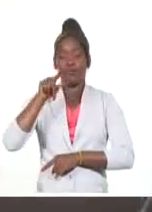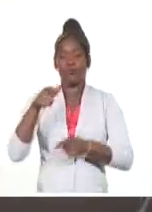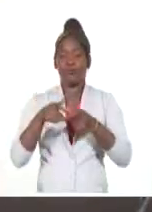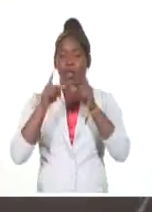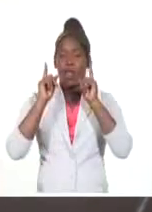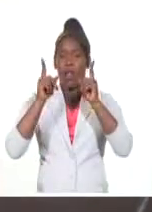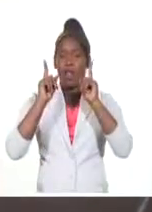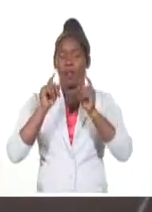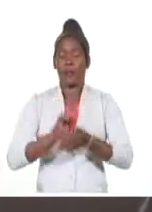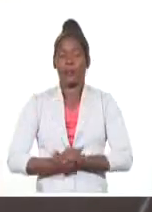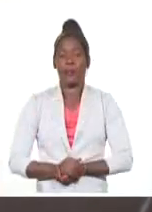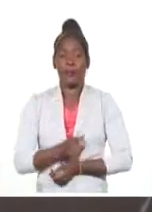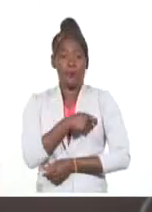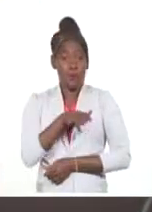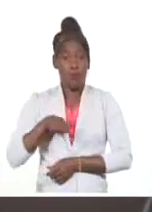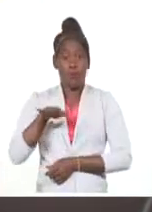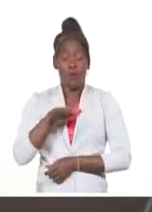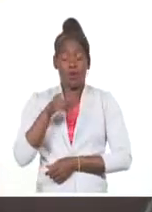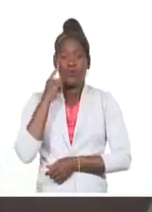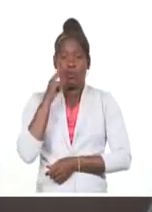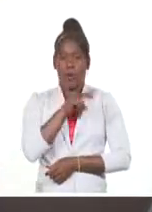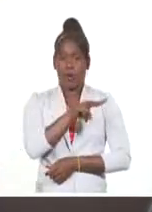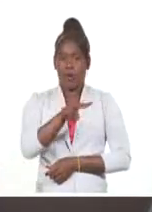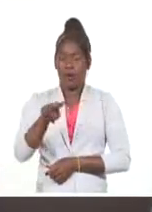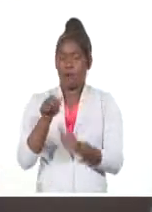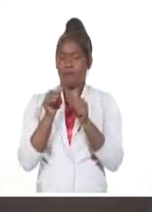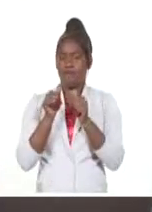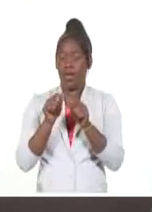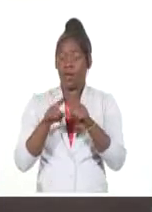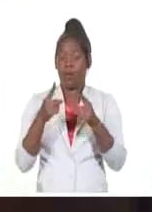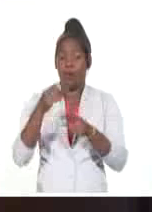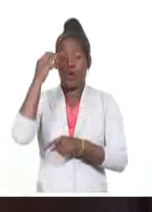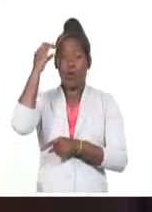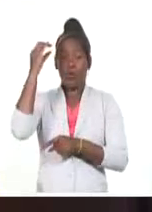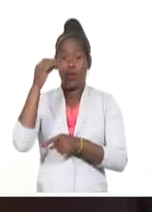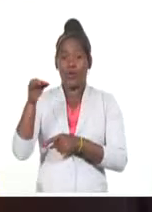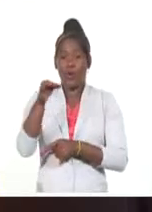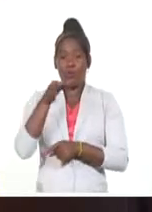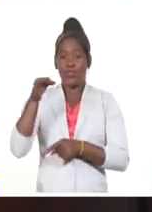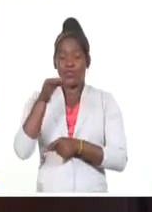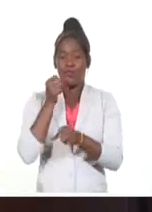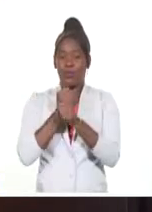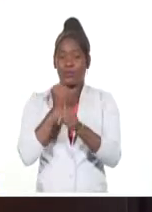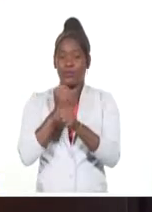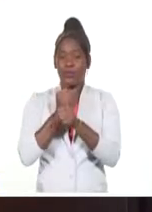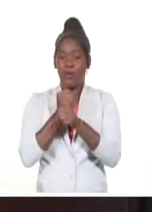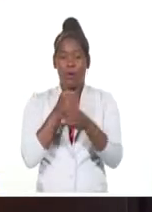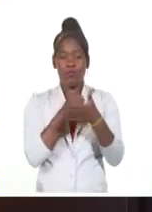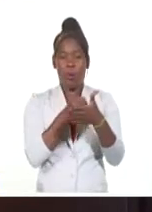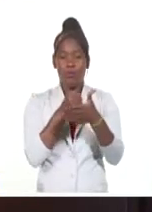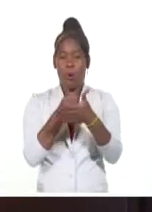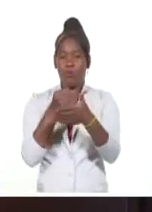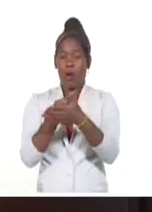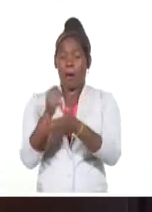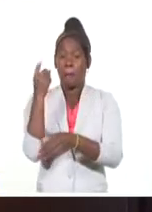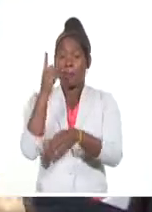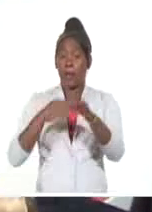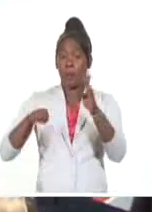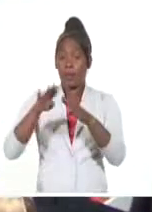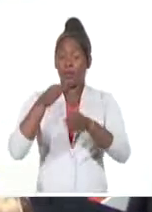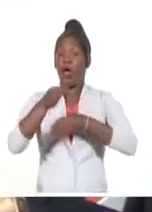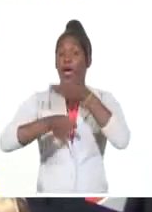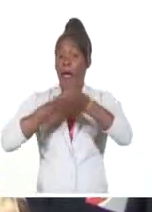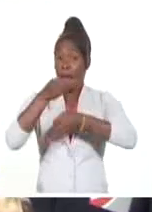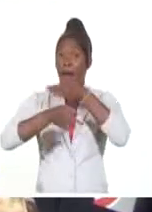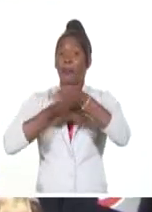Aquel pueblo se vea reflejado en las acciones que desarrollan los gobiernos municipales, llamó el miembro del Buro Político y Primer Ministro Manuel Marrero Cruz